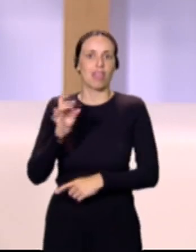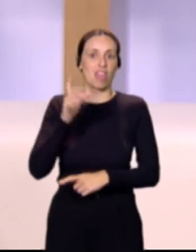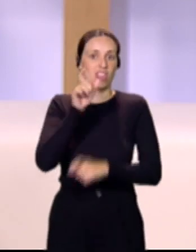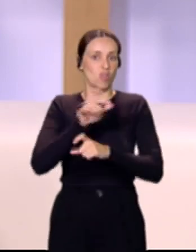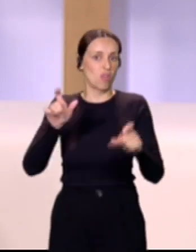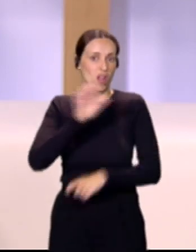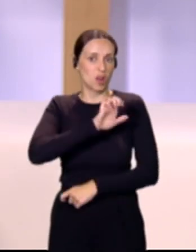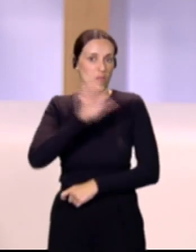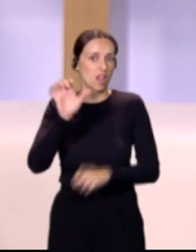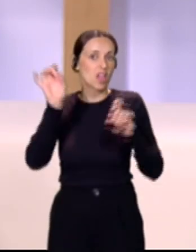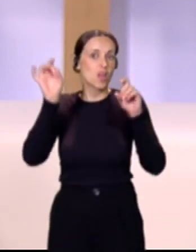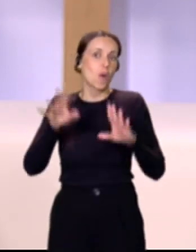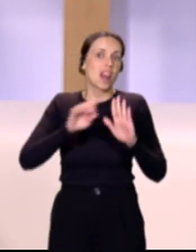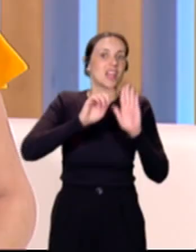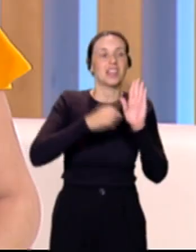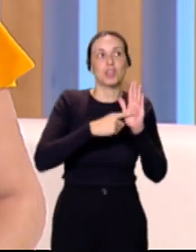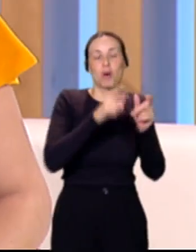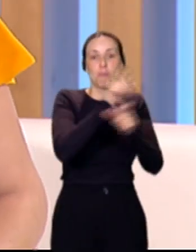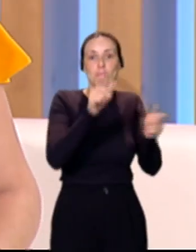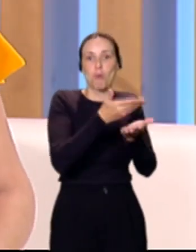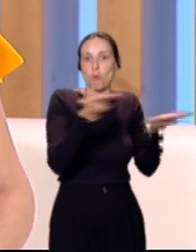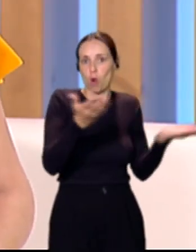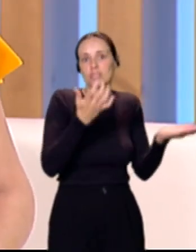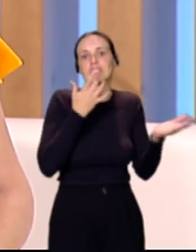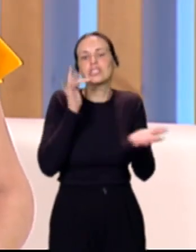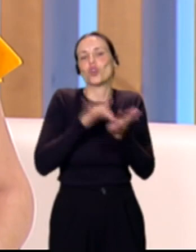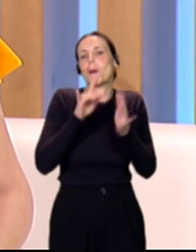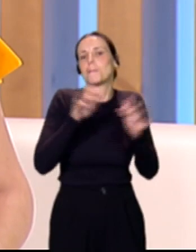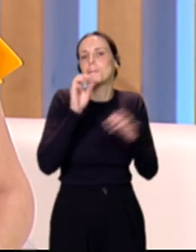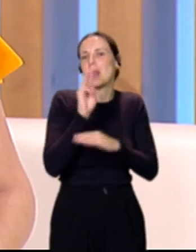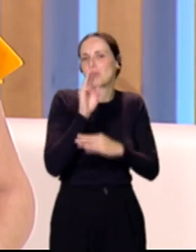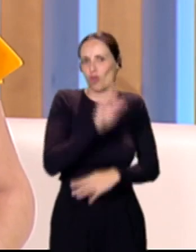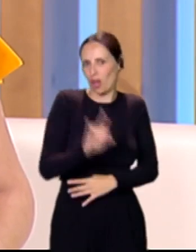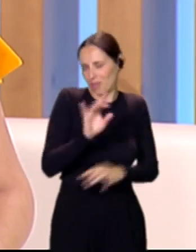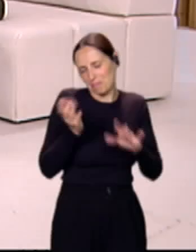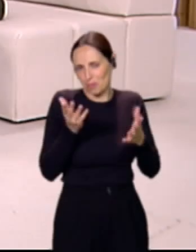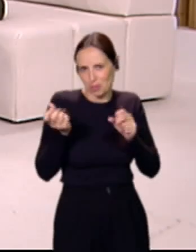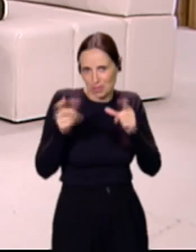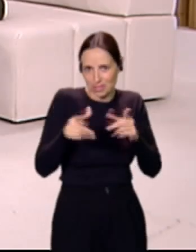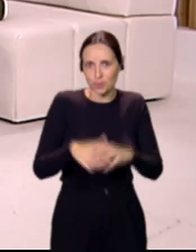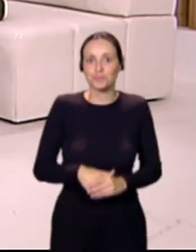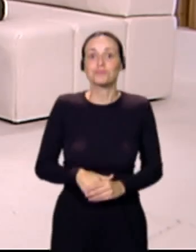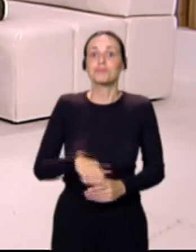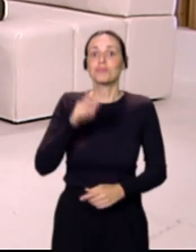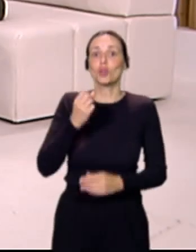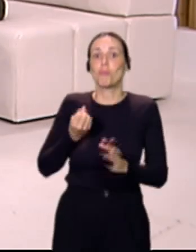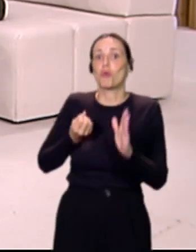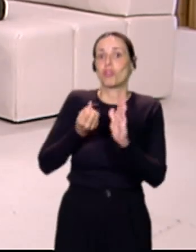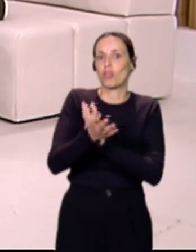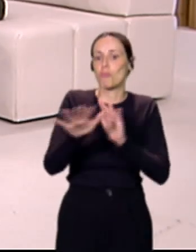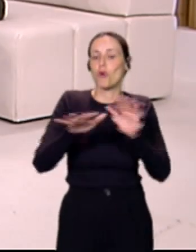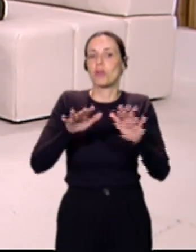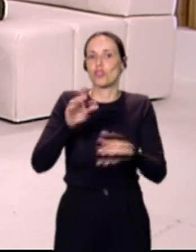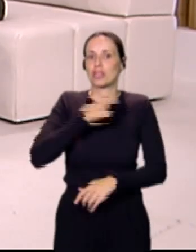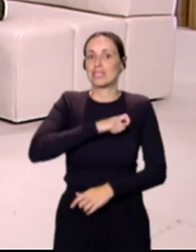equivalente más o menos a la iniciativa legislativa popular en un parlamento de Canarias. Una de las dos portavoces de este movimiento en España, la